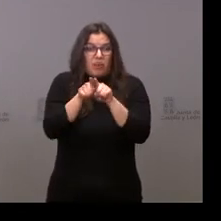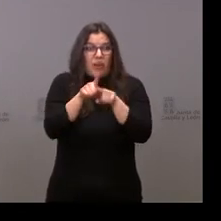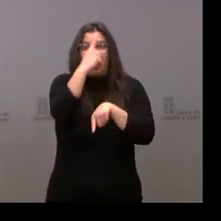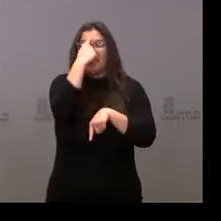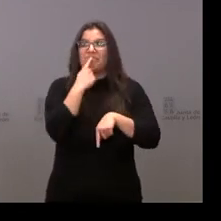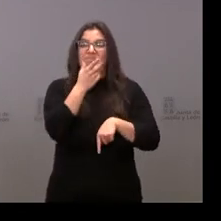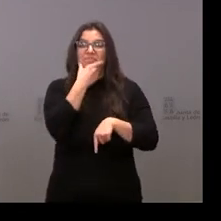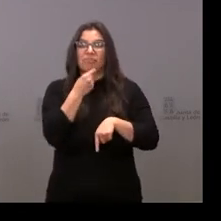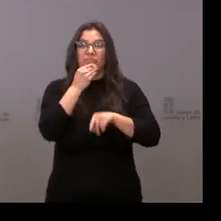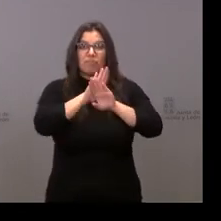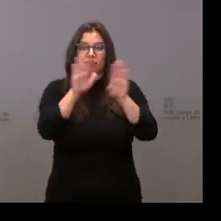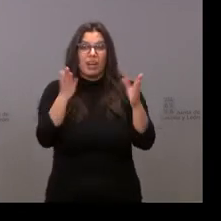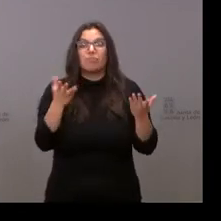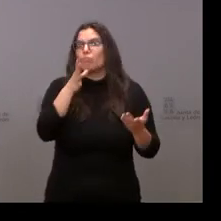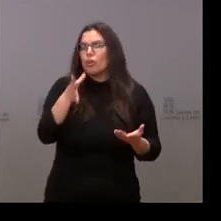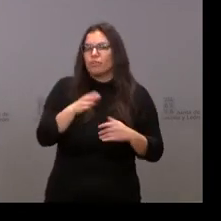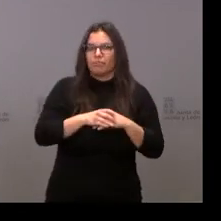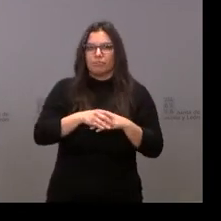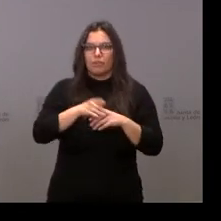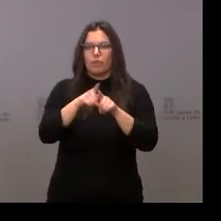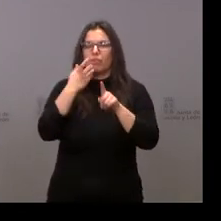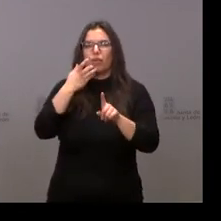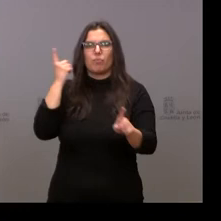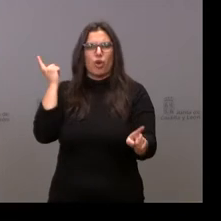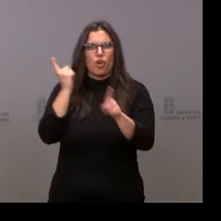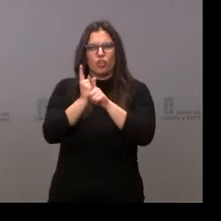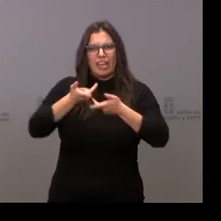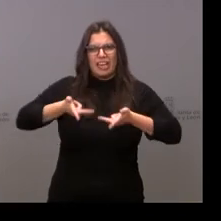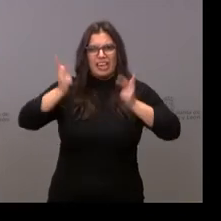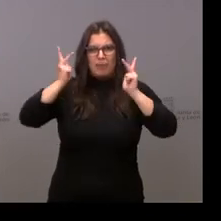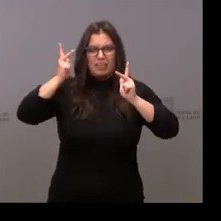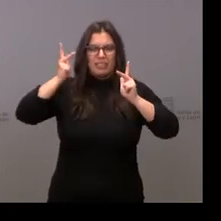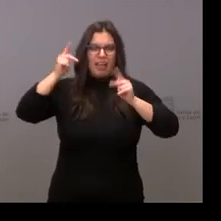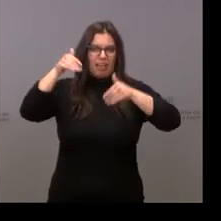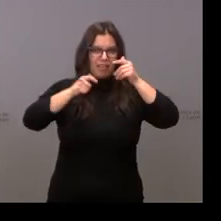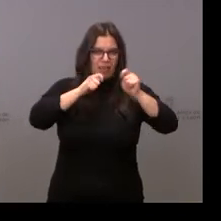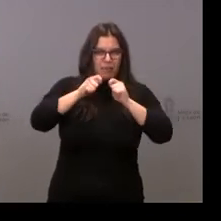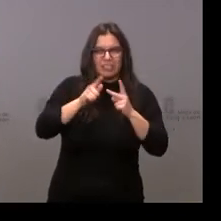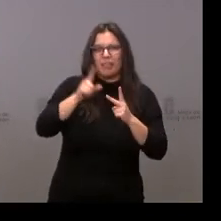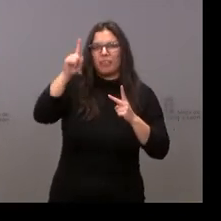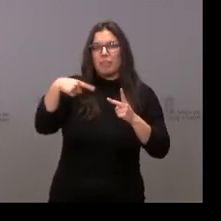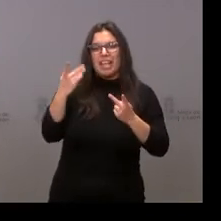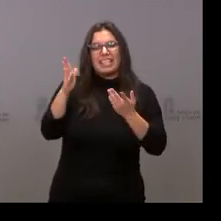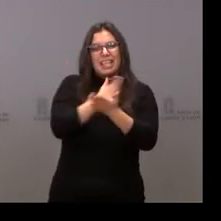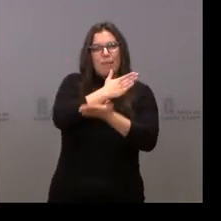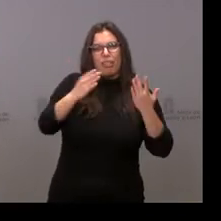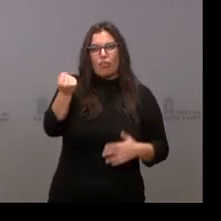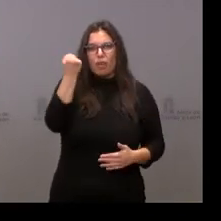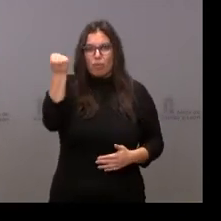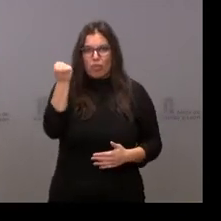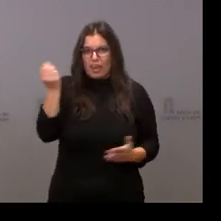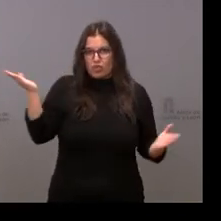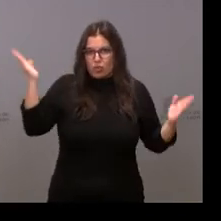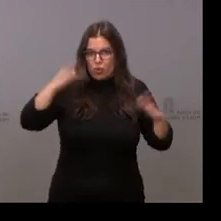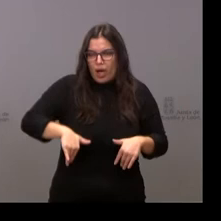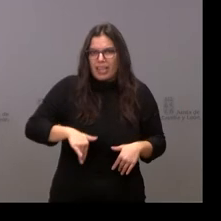Lo vemos en el ataque a la libertad de prensa, en el ataque a la separación de poderes, en el ataque, sobre